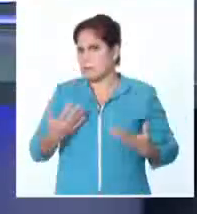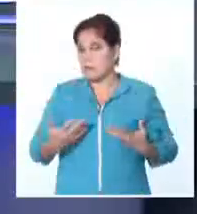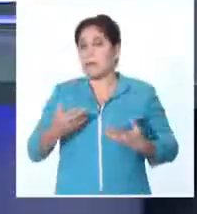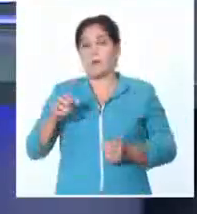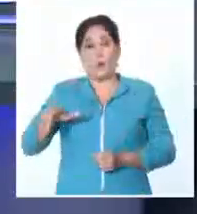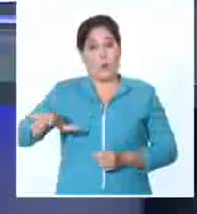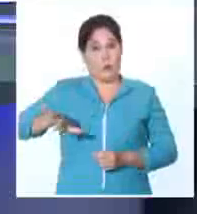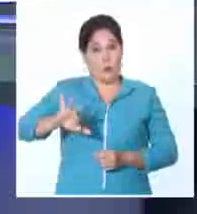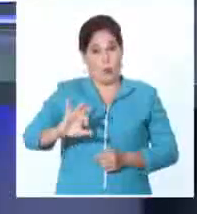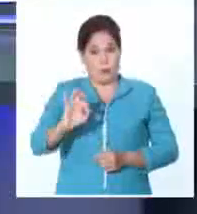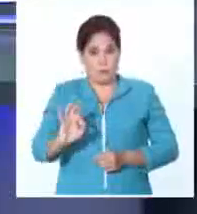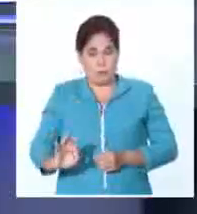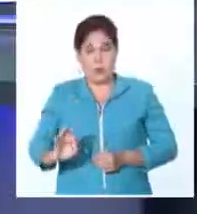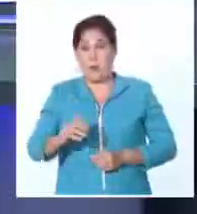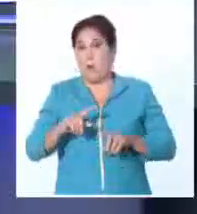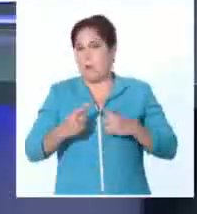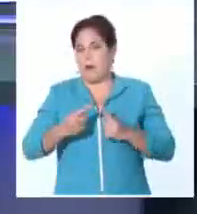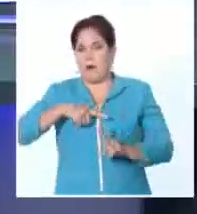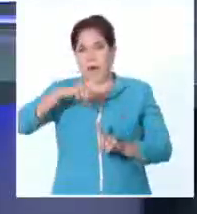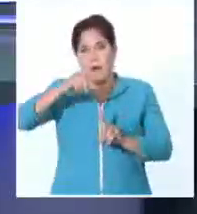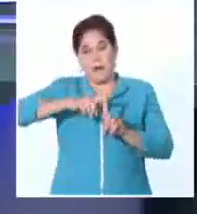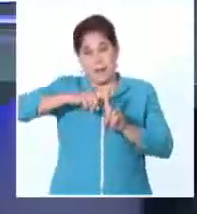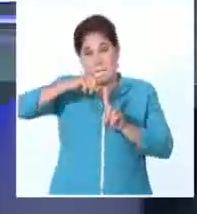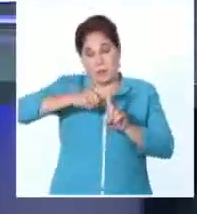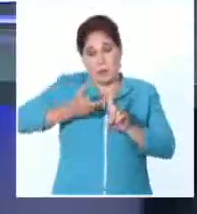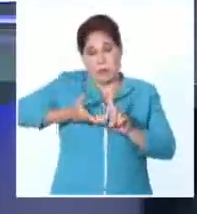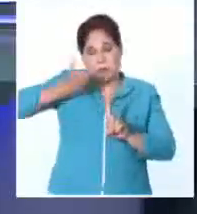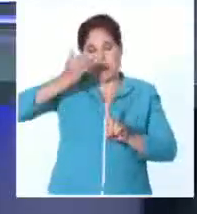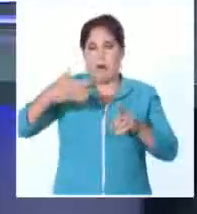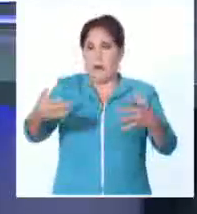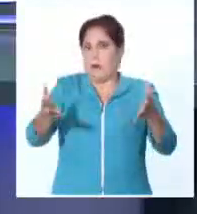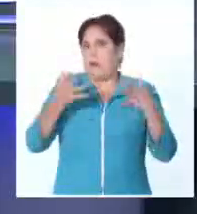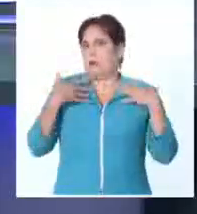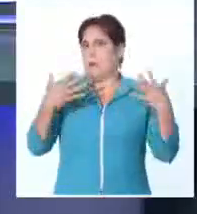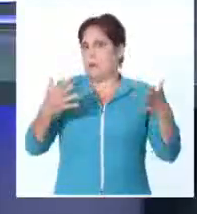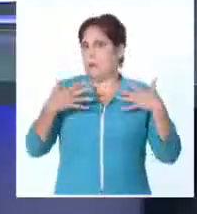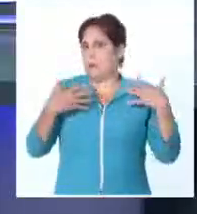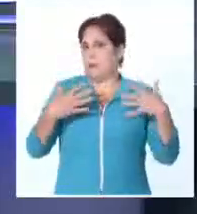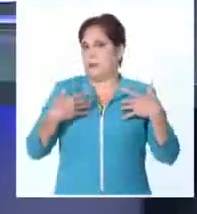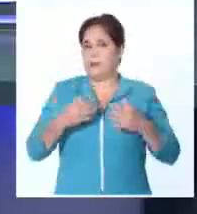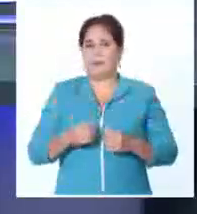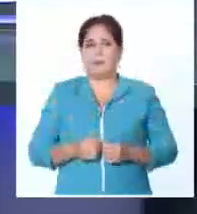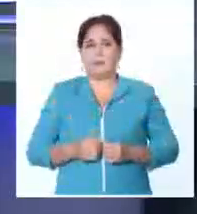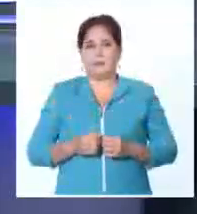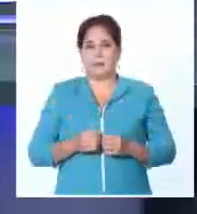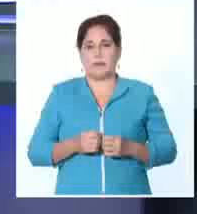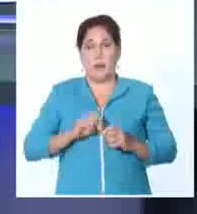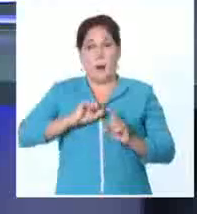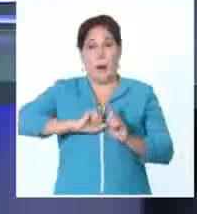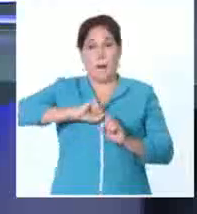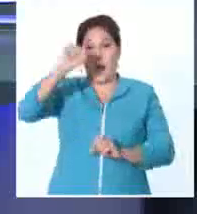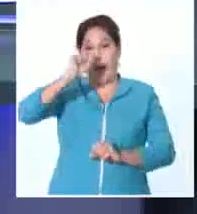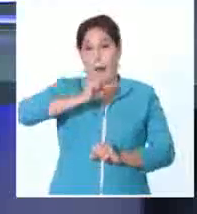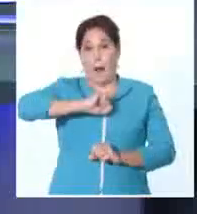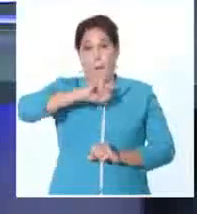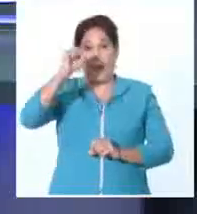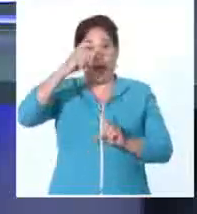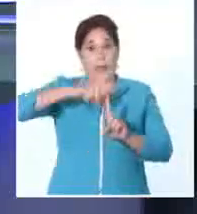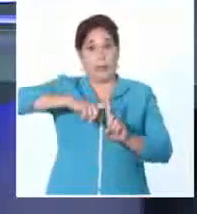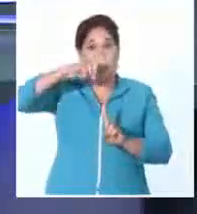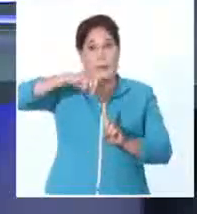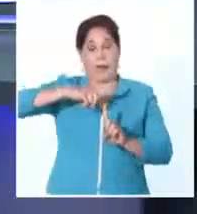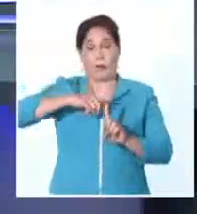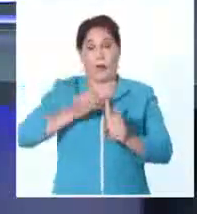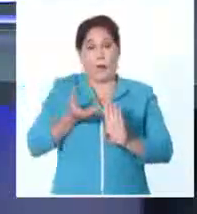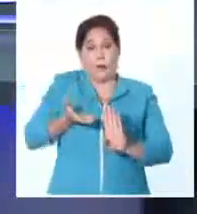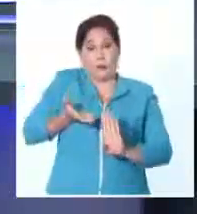día vinculadas con las altas temperaturas. Efectivamente, se me ha producido toda una lluvia de récords de altas temperaturas, no exactamente todo